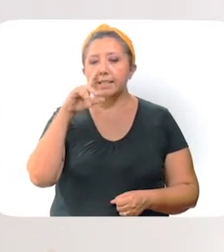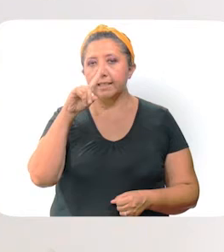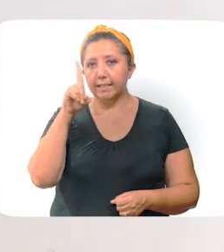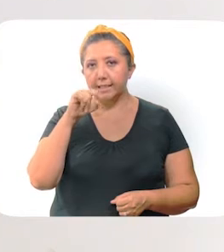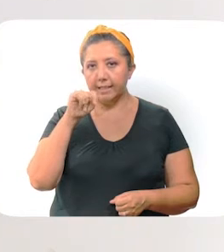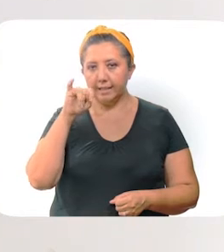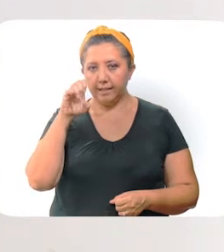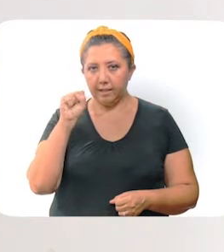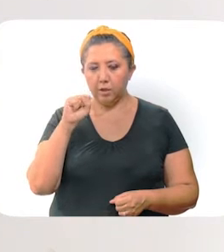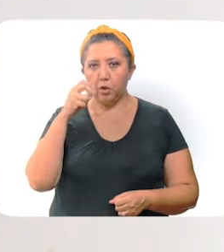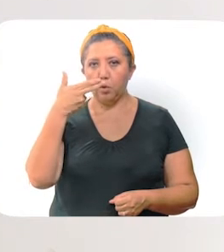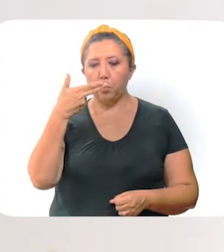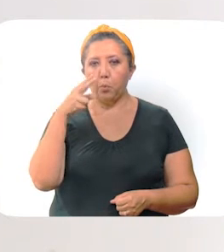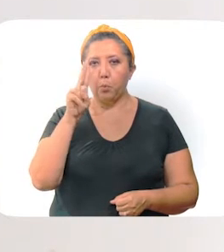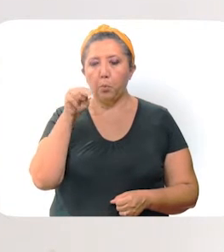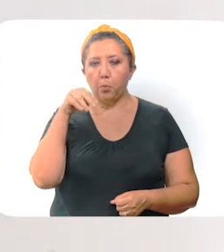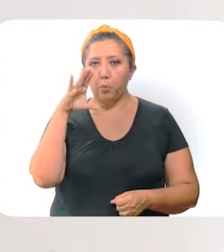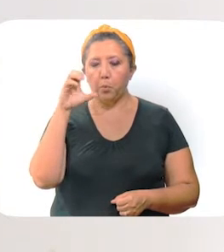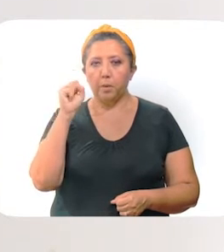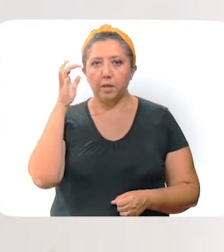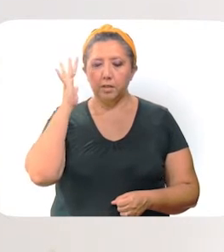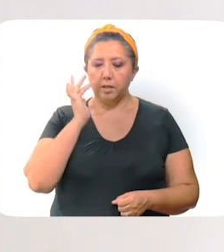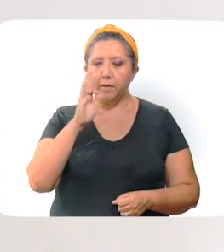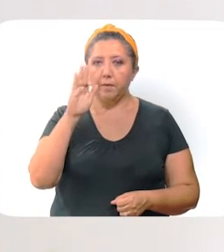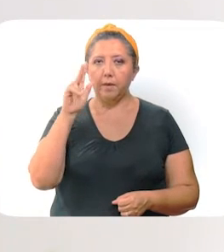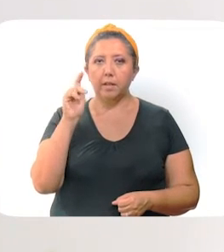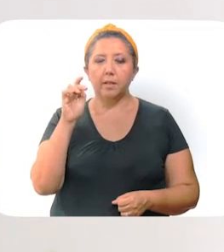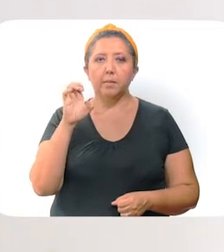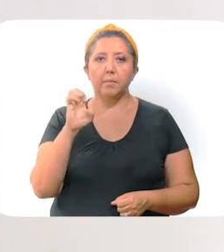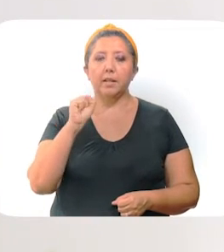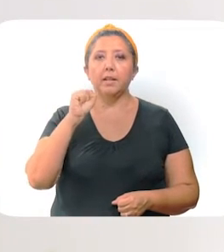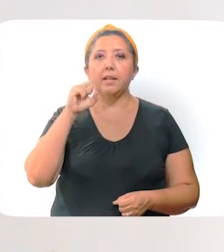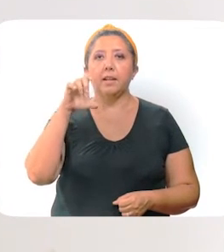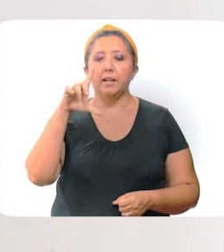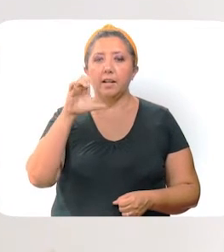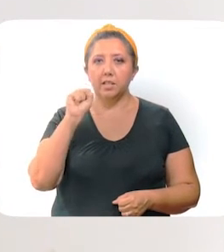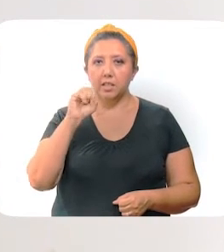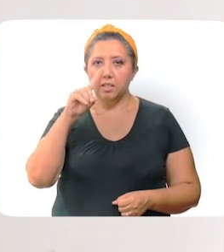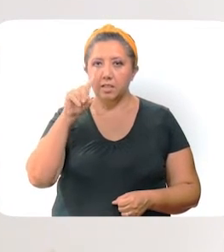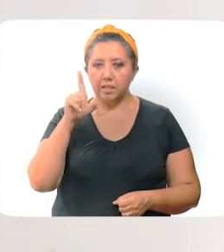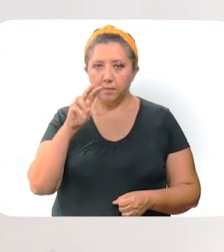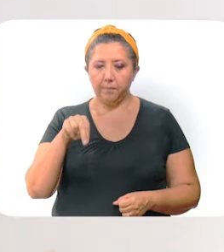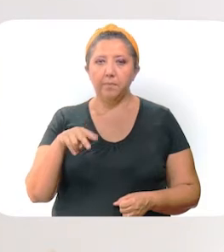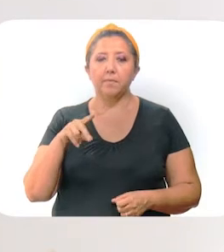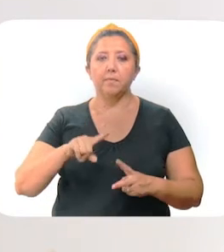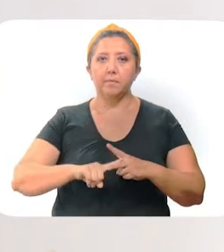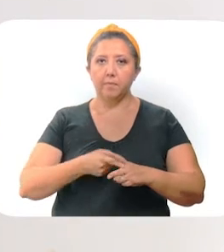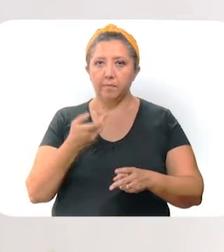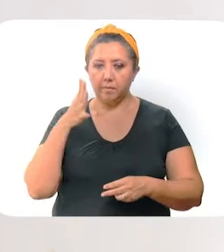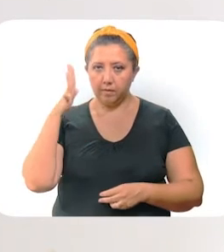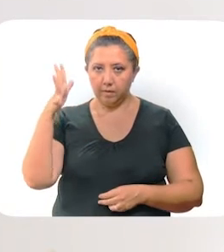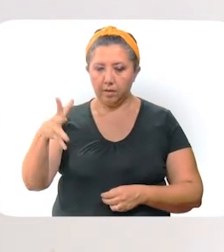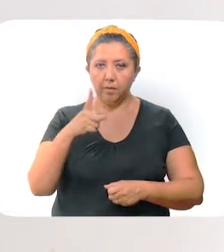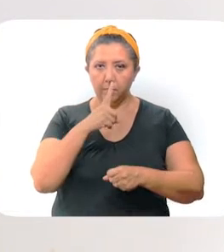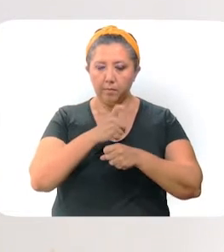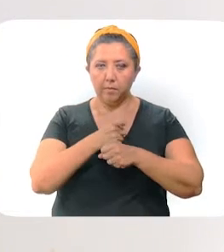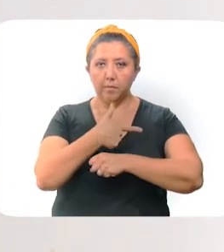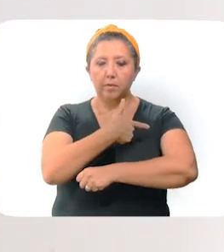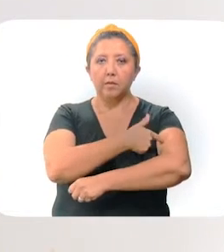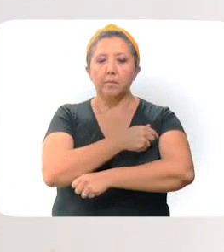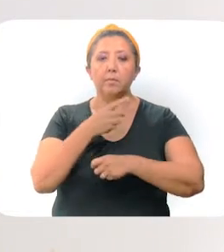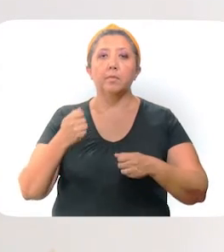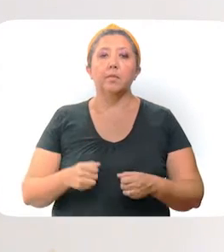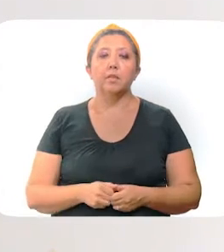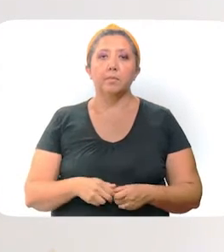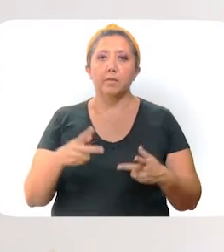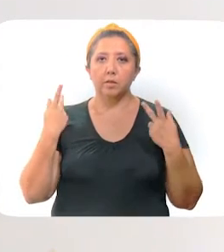Suquilá, Hunukmá, Oshkushkab, San Felipe, Kakalchen y Tzam. También iniciará la aplicación de las primeras dosis